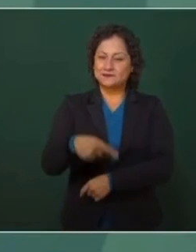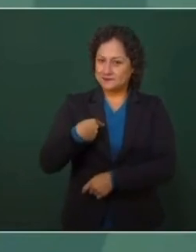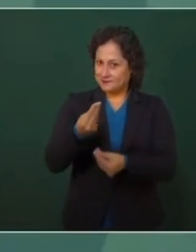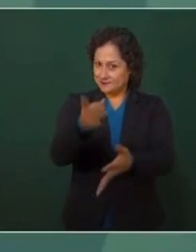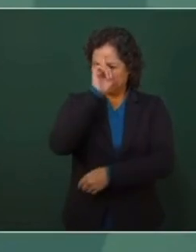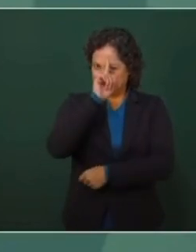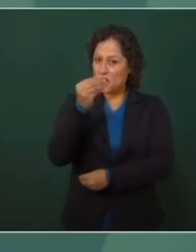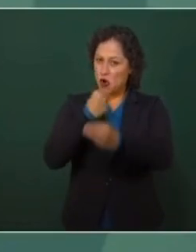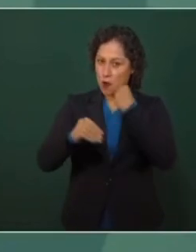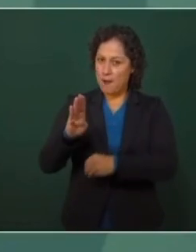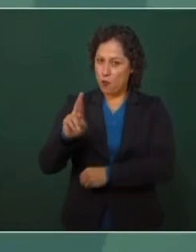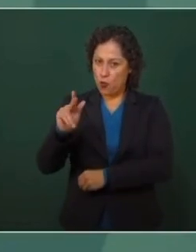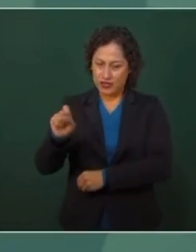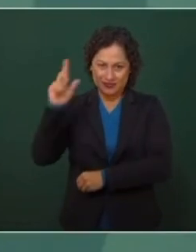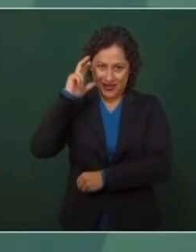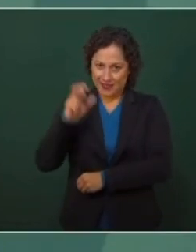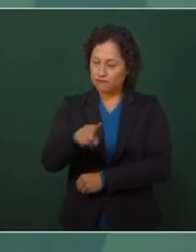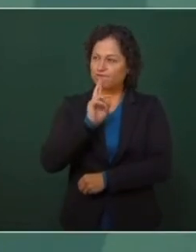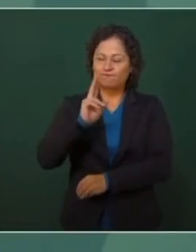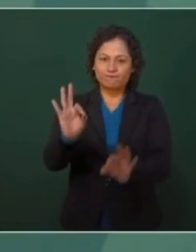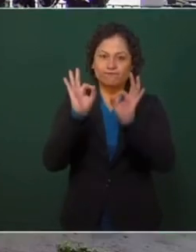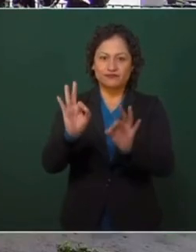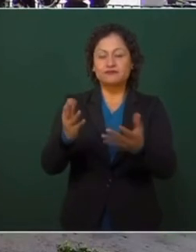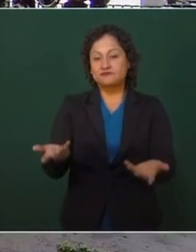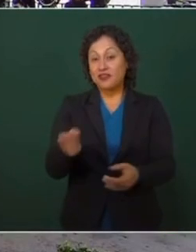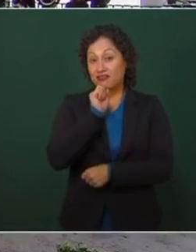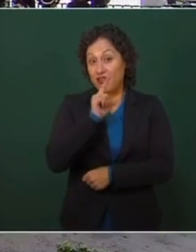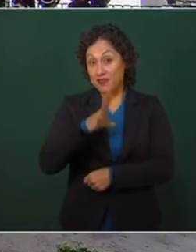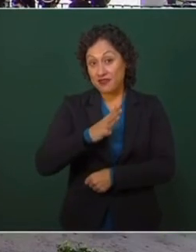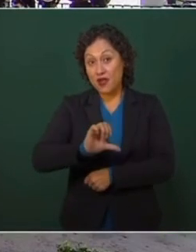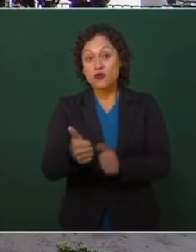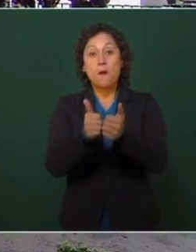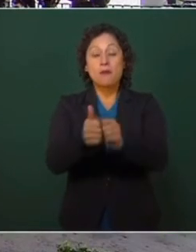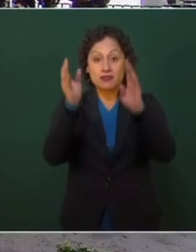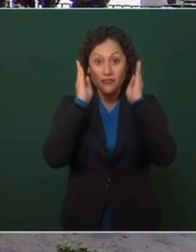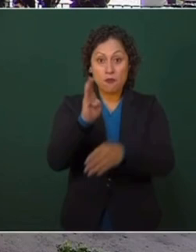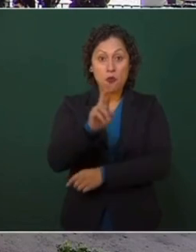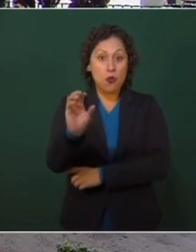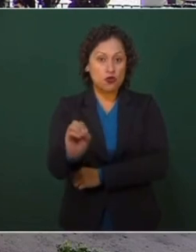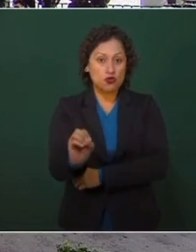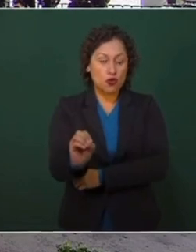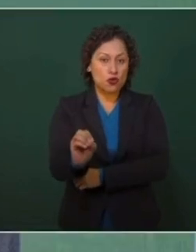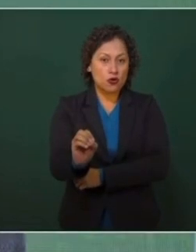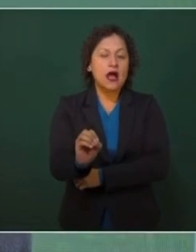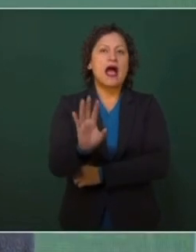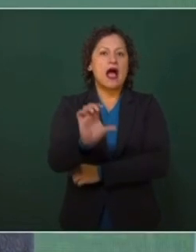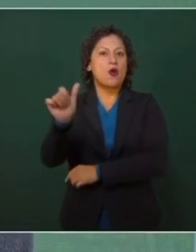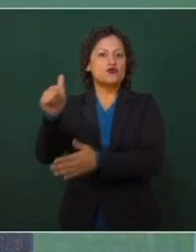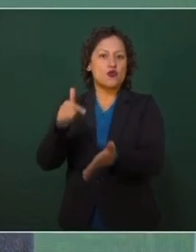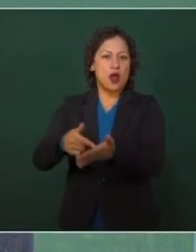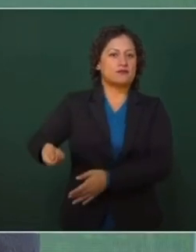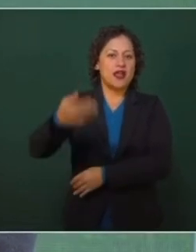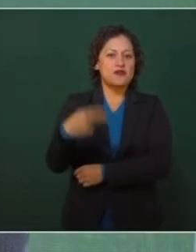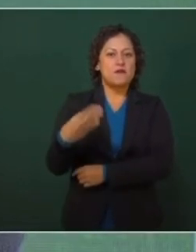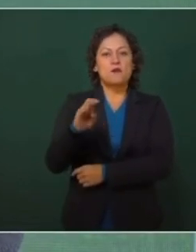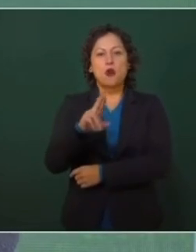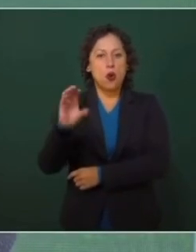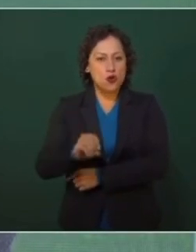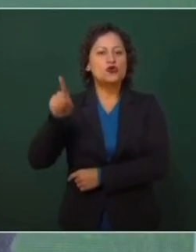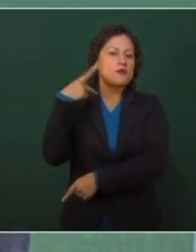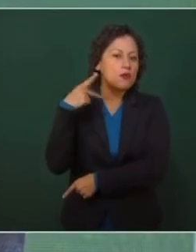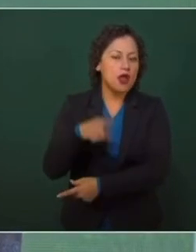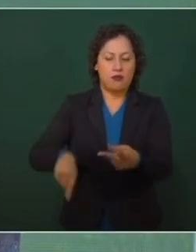de lo mejor. Y hay también pan de burro, eso en la Mixteca, en Puebla,